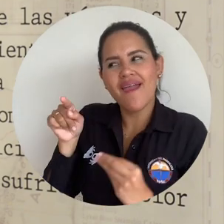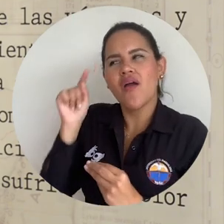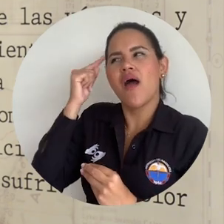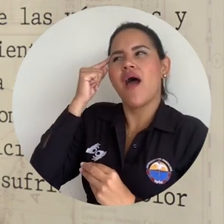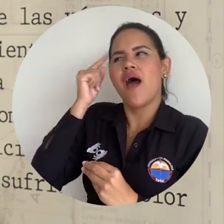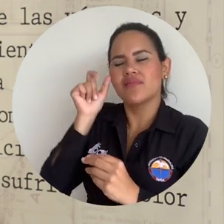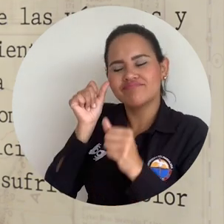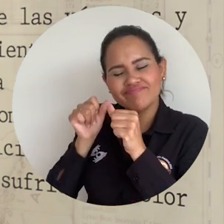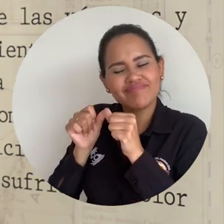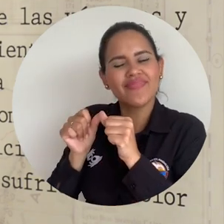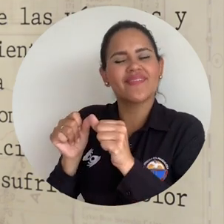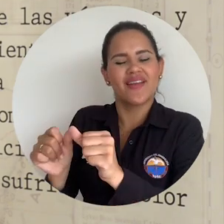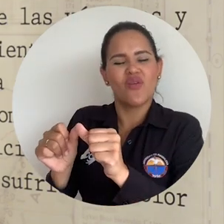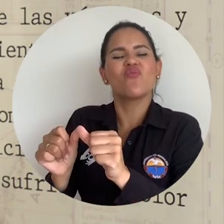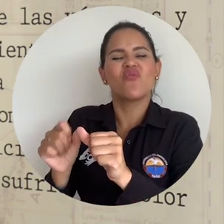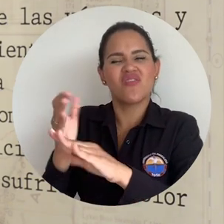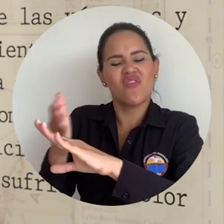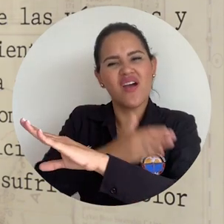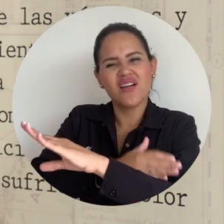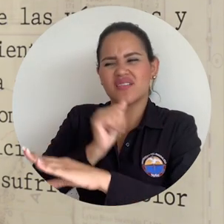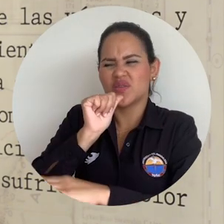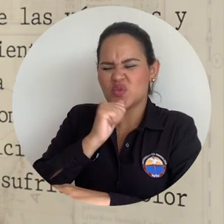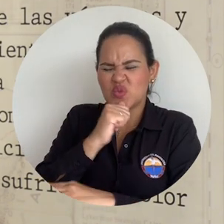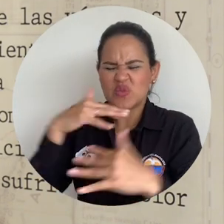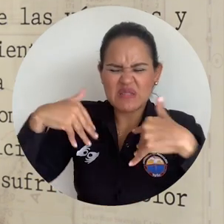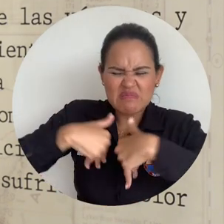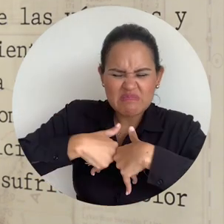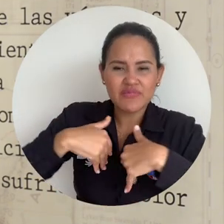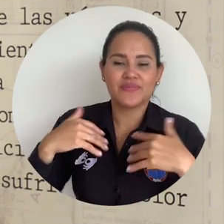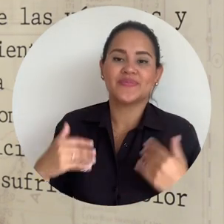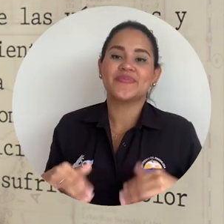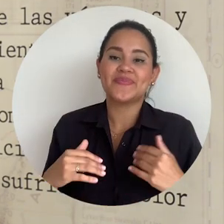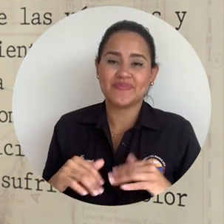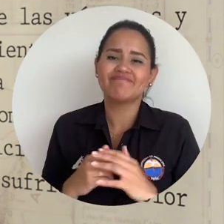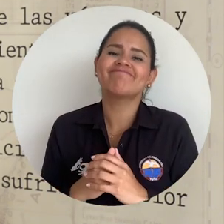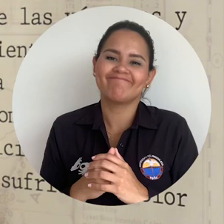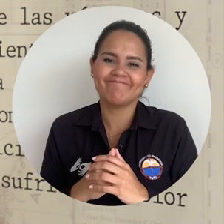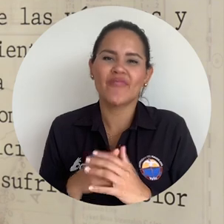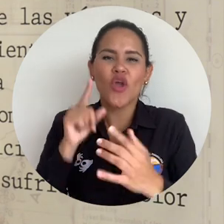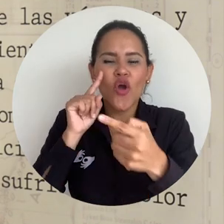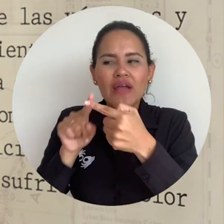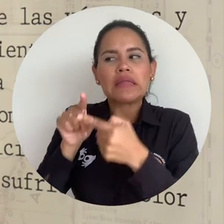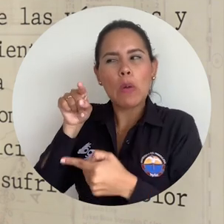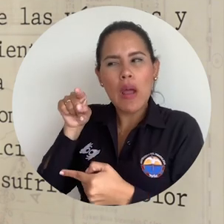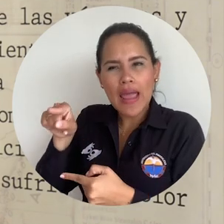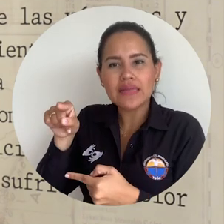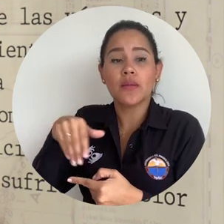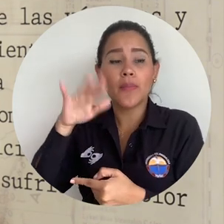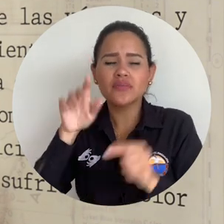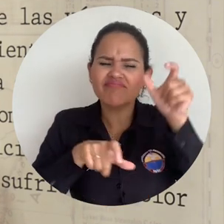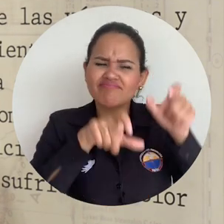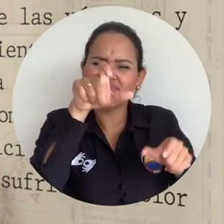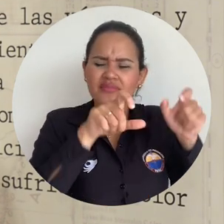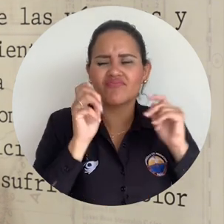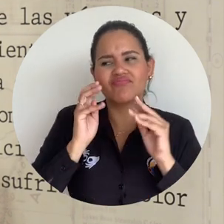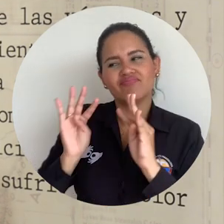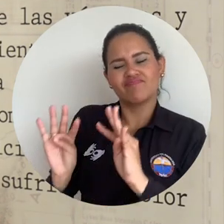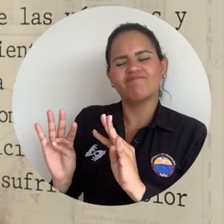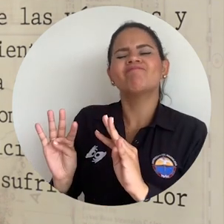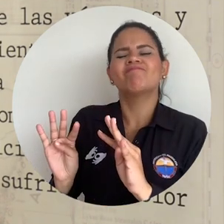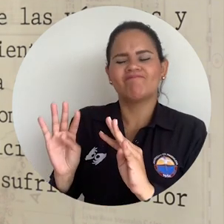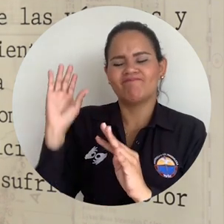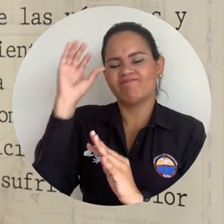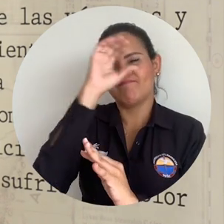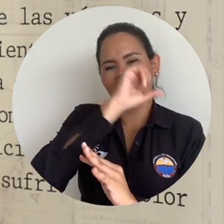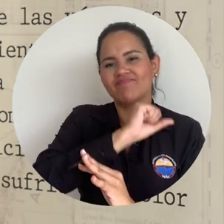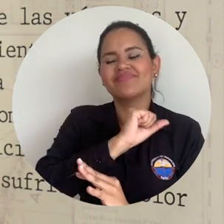de las mismas víctimas. Regionalmente ellas se reúnen y desde hace algún tiempo decían crear un proceso de memoria de sistematización de